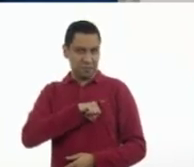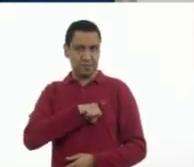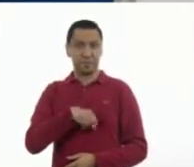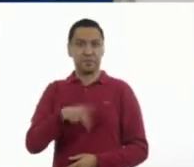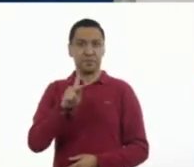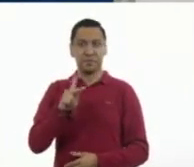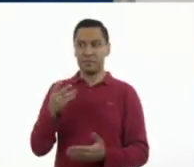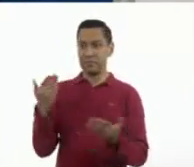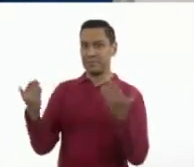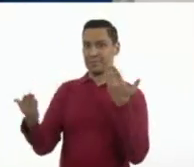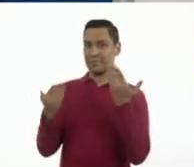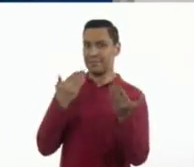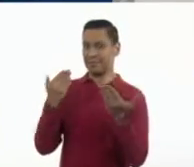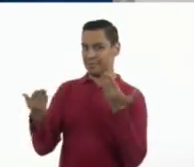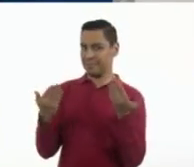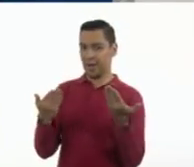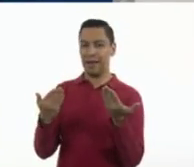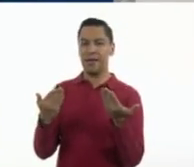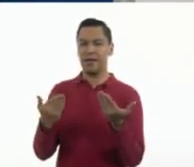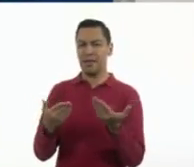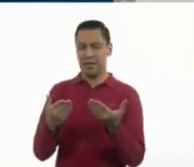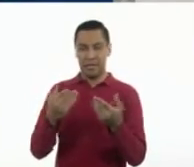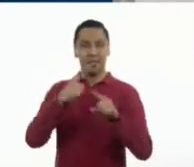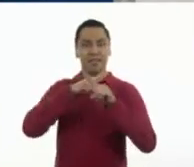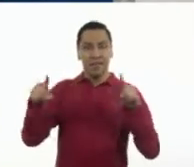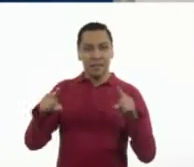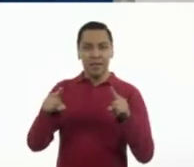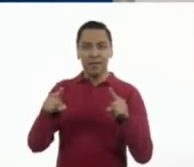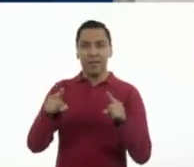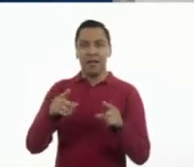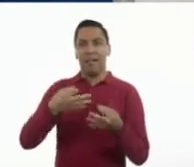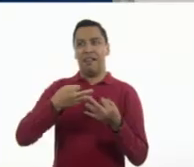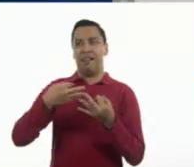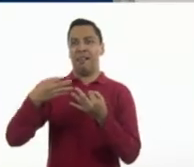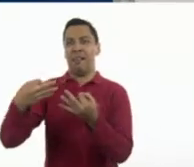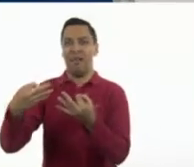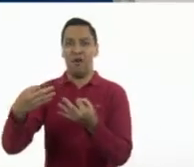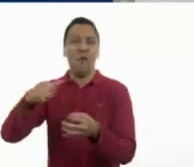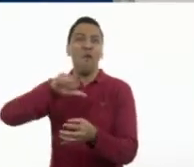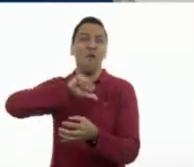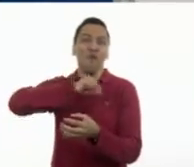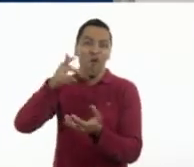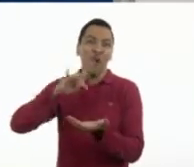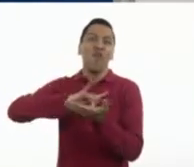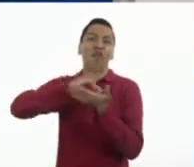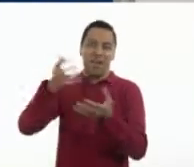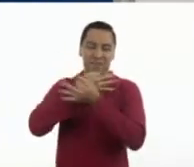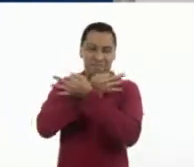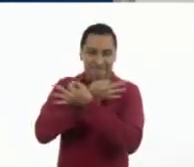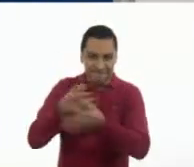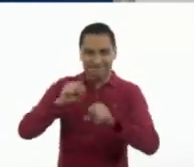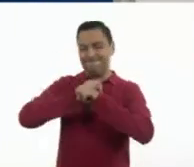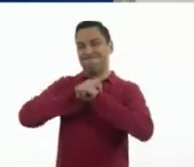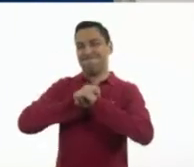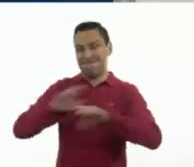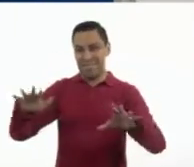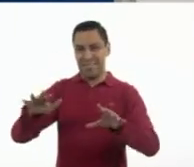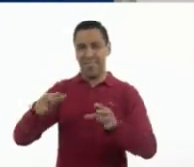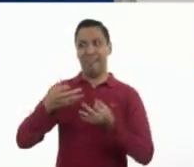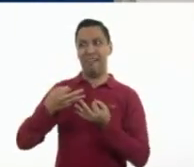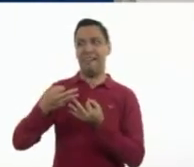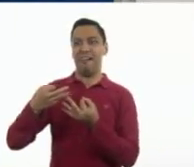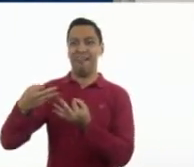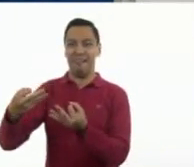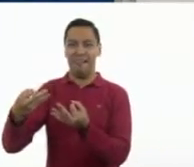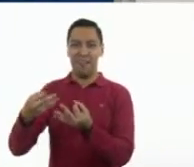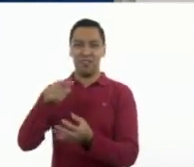esto, que quiere decir que la publicidad está haciendo su trabajo. Pues su propósito es que tú no te olvides de ellas y